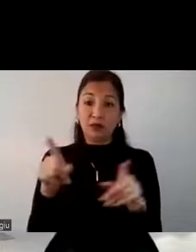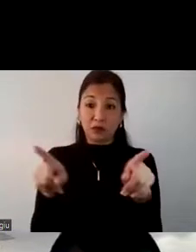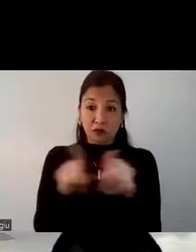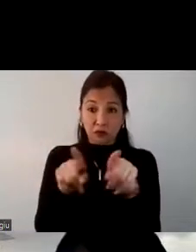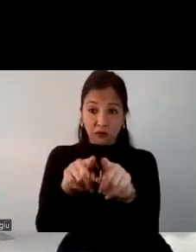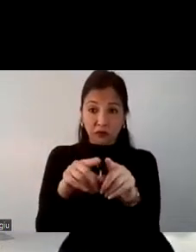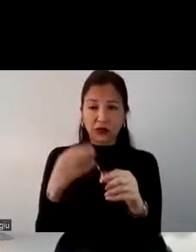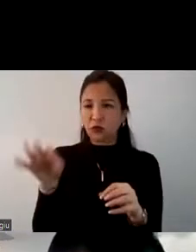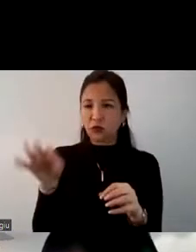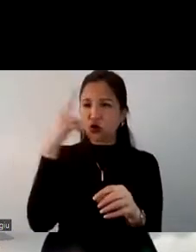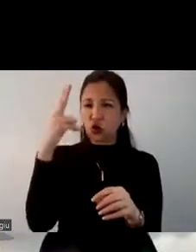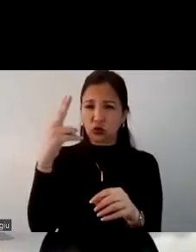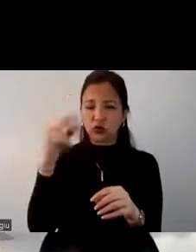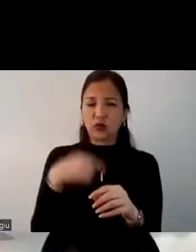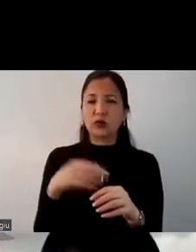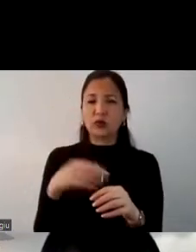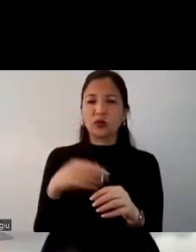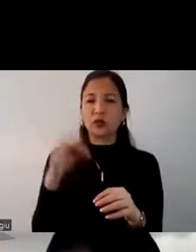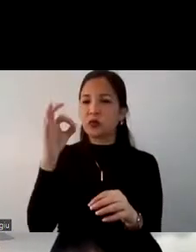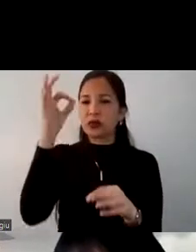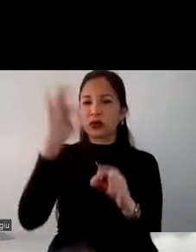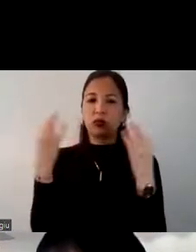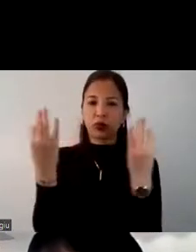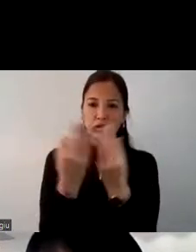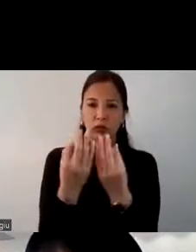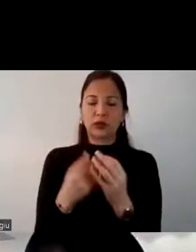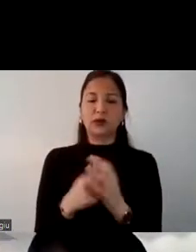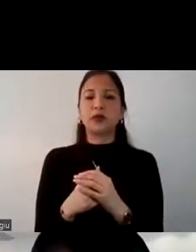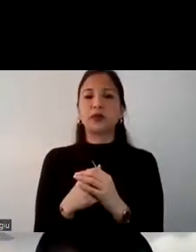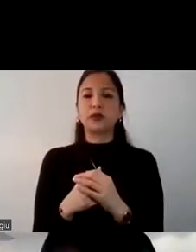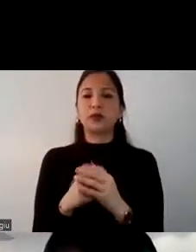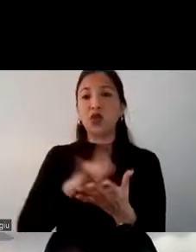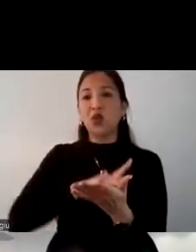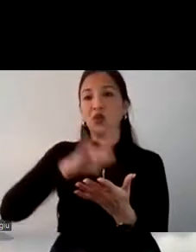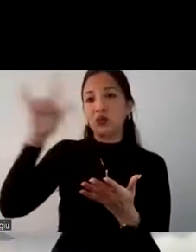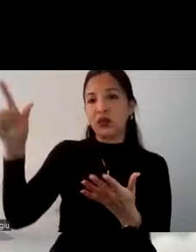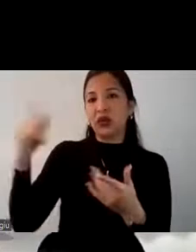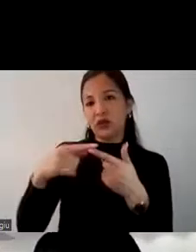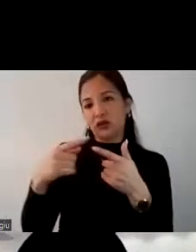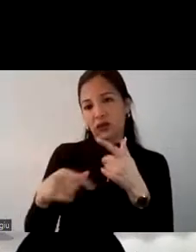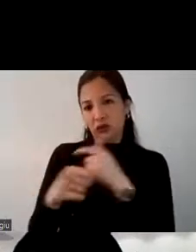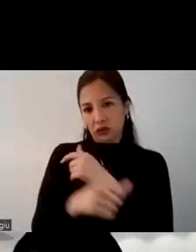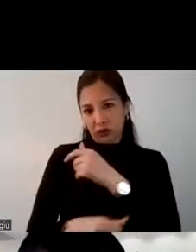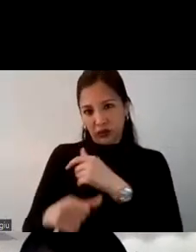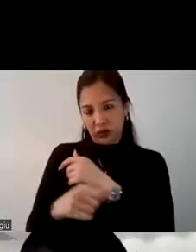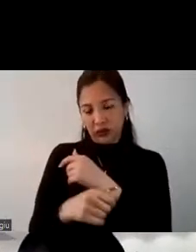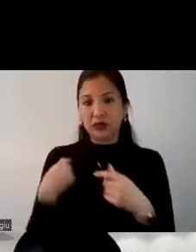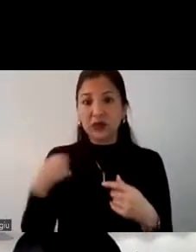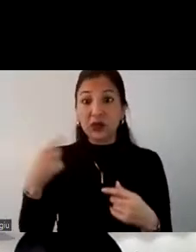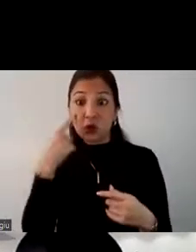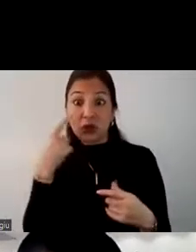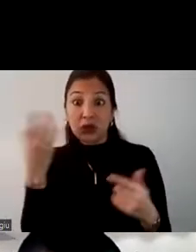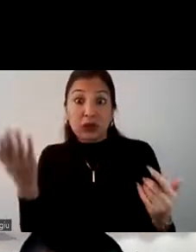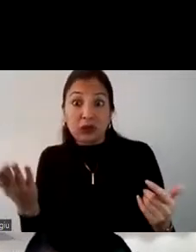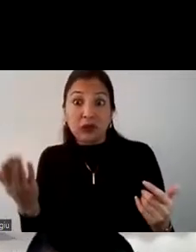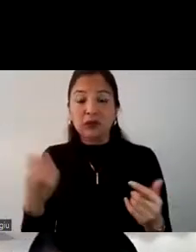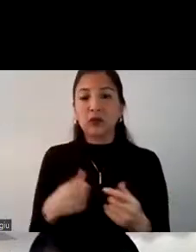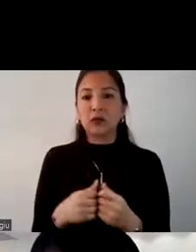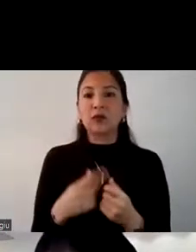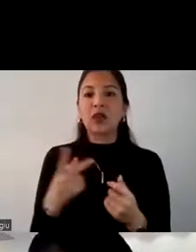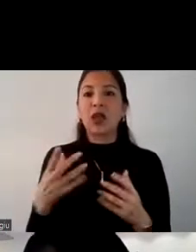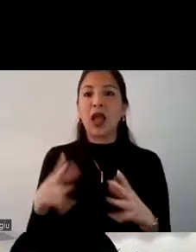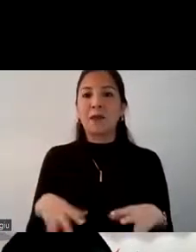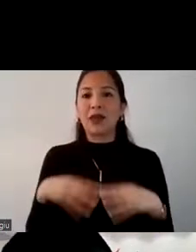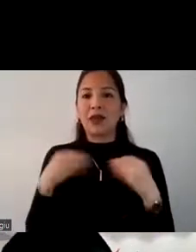son los que ellos consideran es el significado de un viaje internacional. Quiero conocer, quiero vivir experiencias, pero quiero también